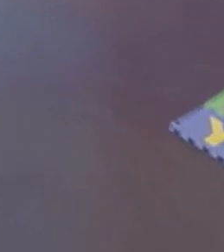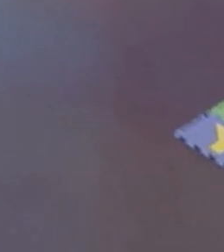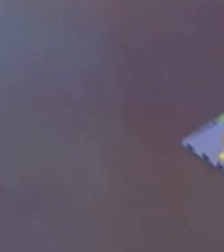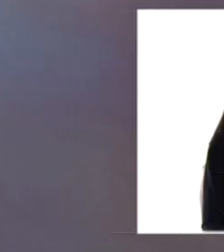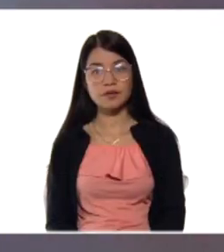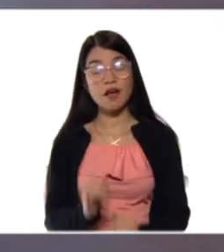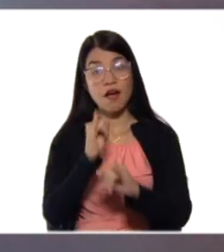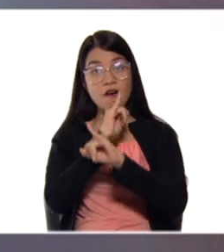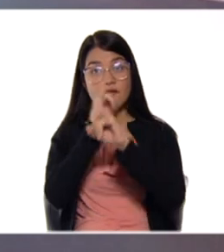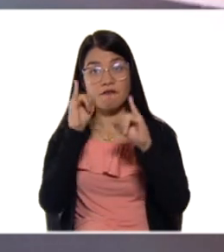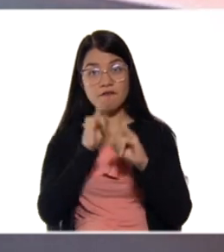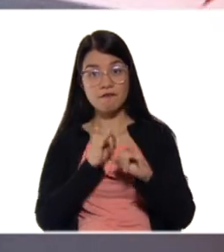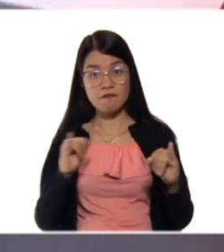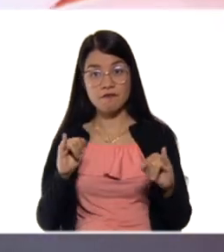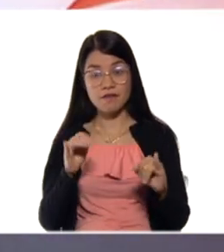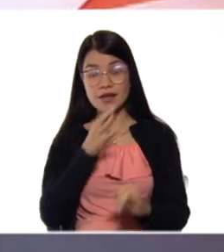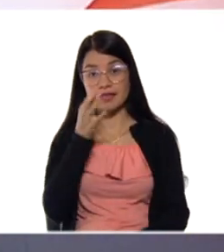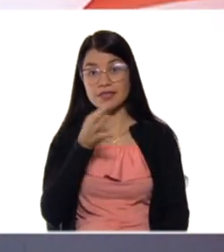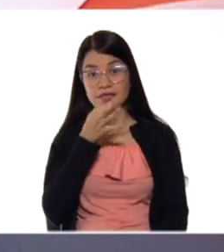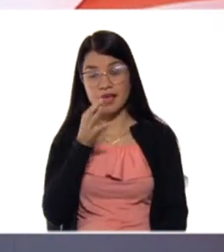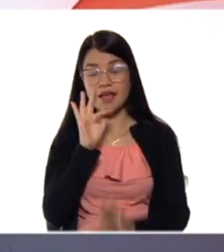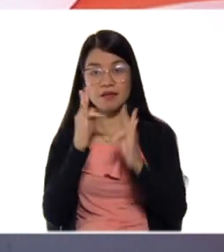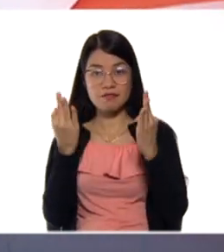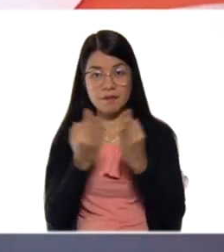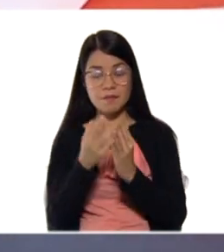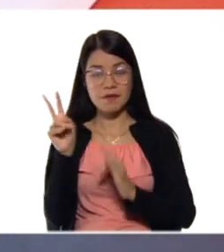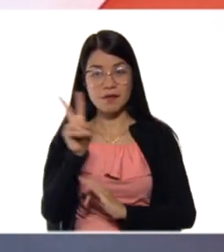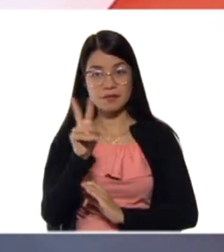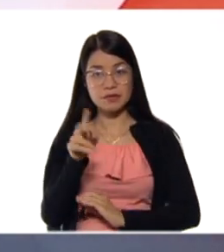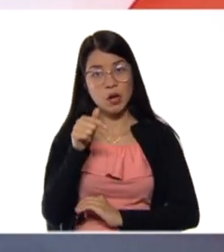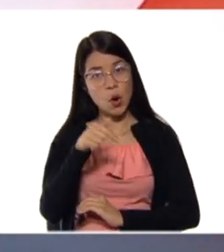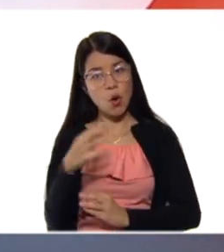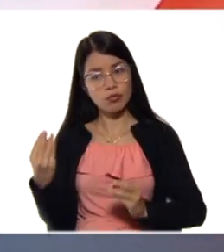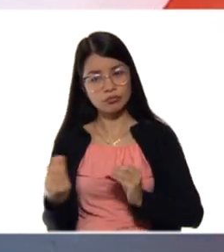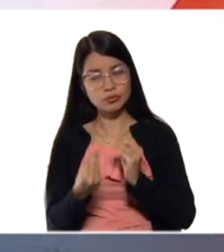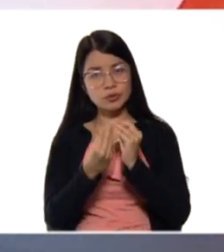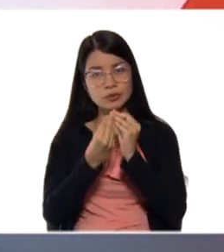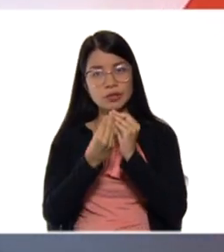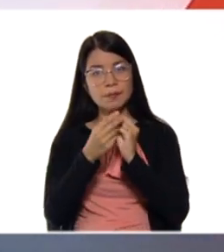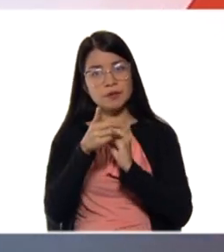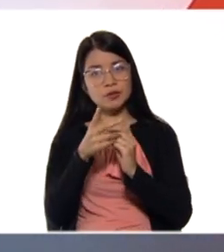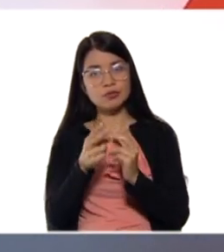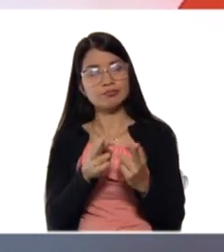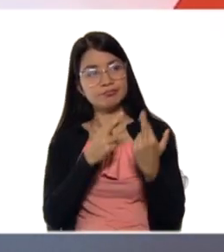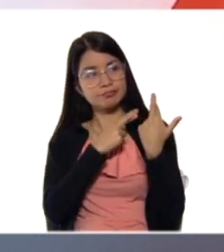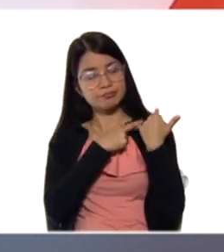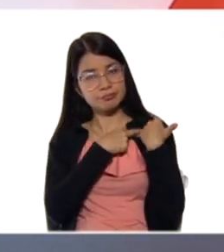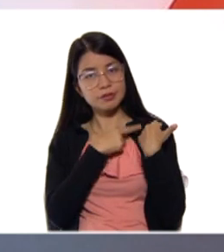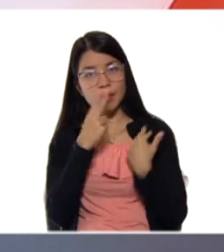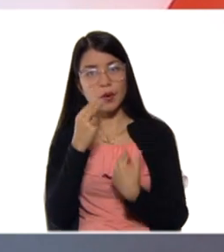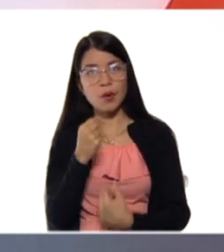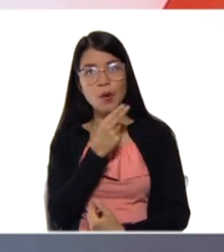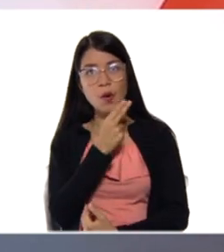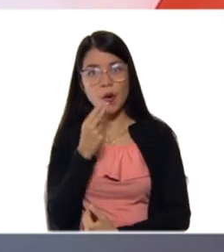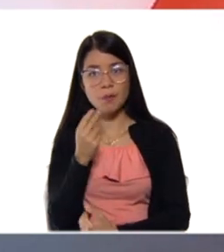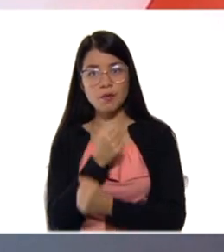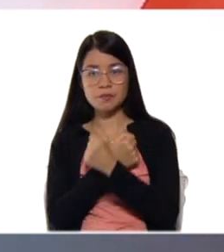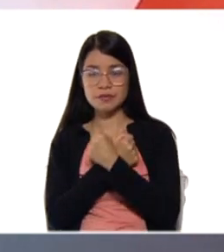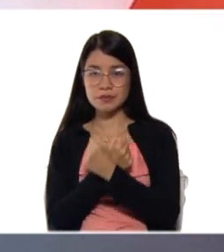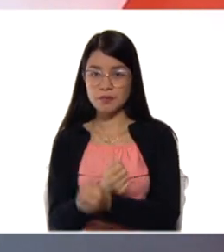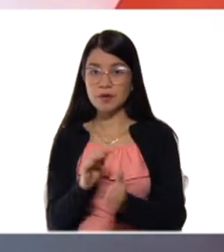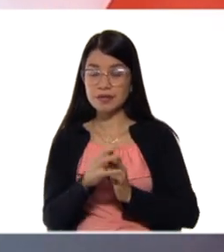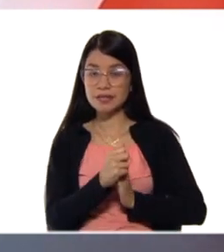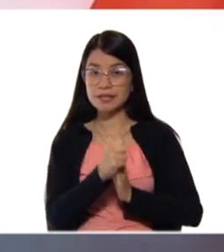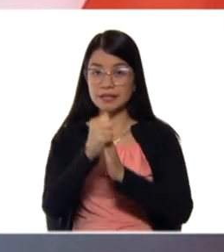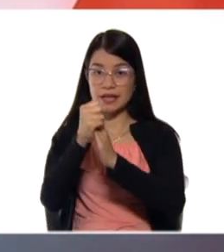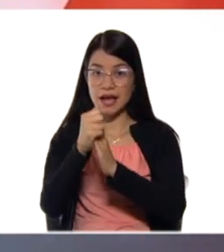Feliz tarde, familia venezolana que hoy nos acompañas y que has asumido con compromiso de amor el guiar a